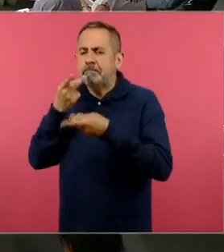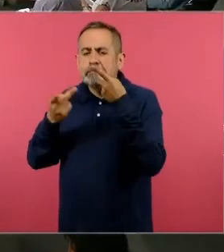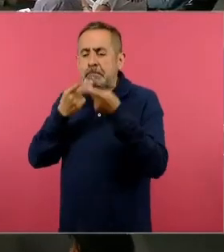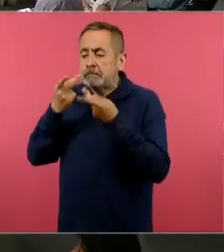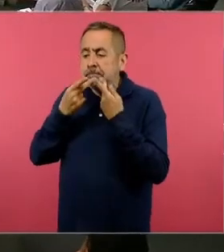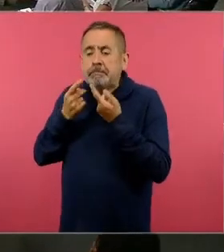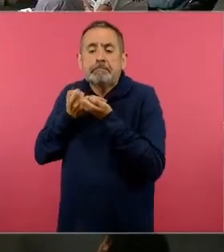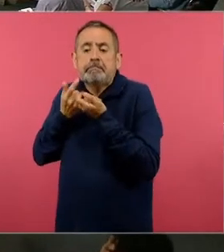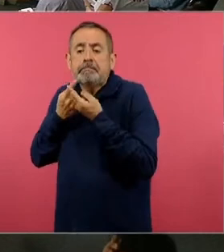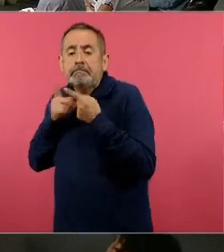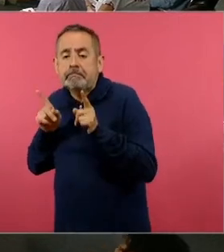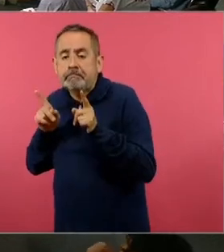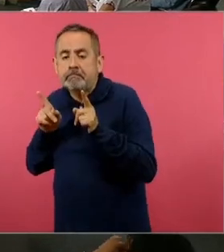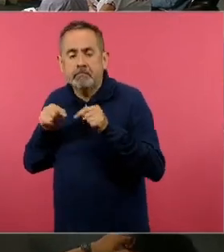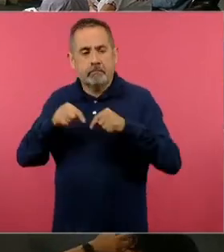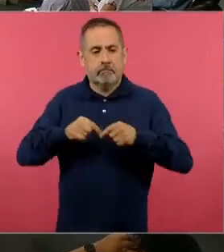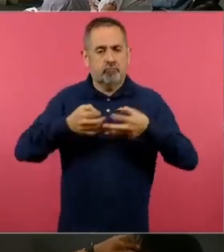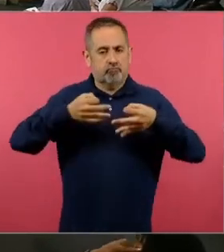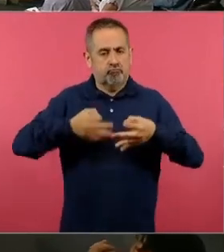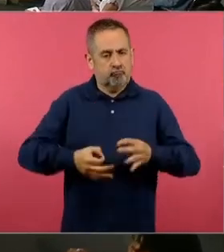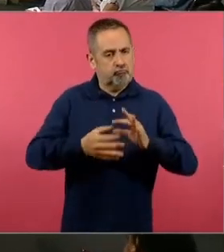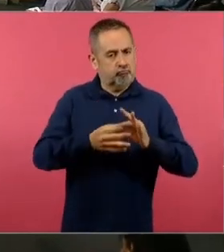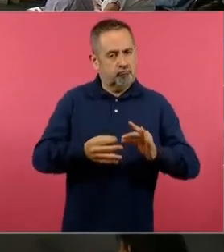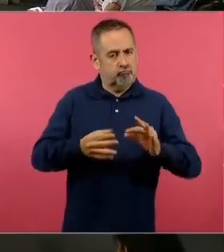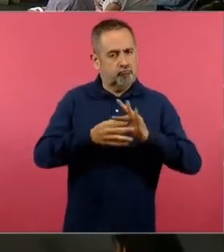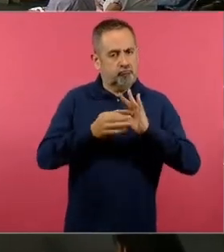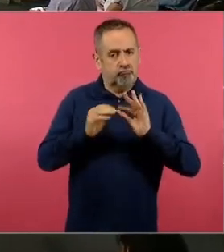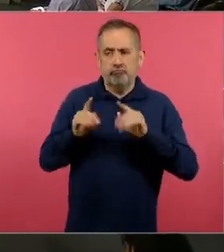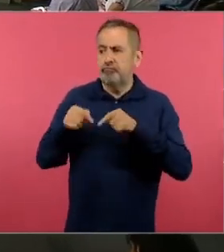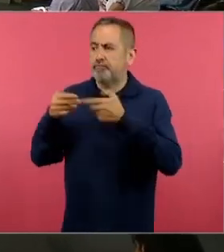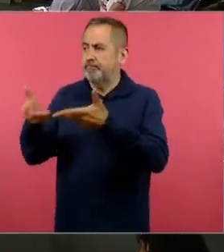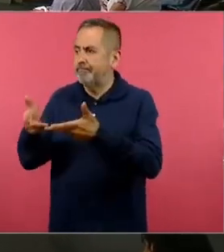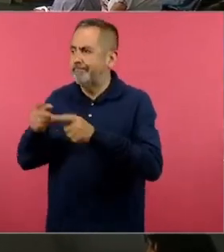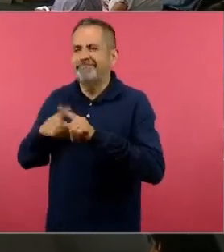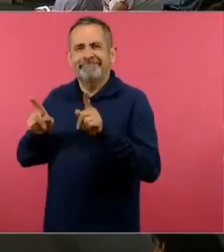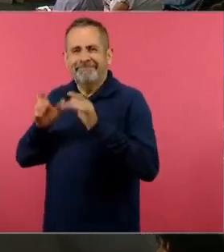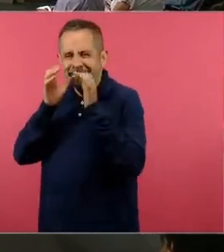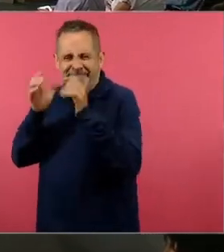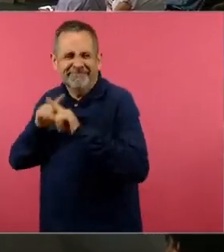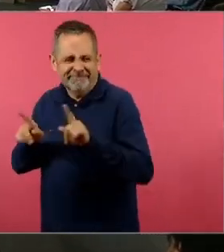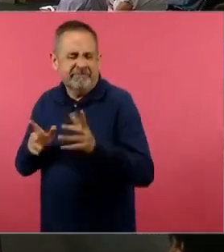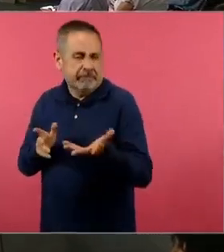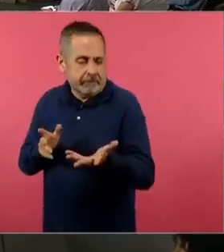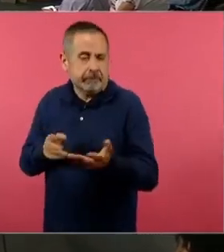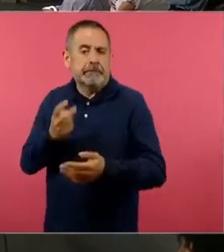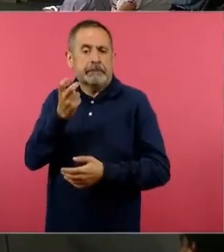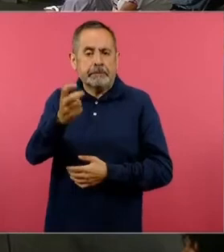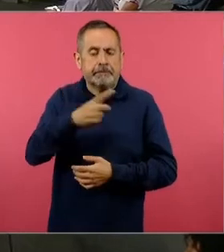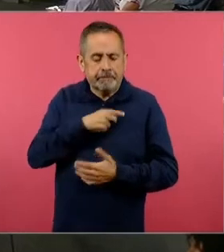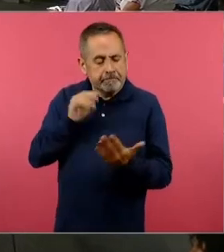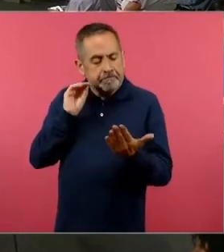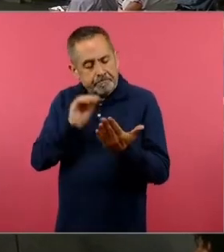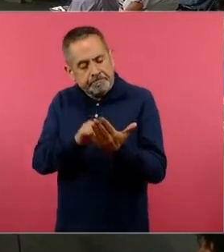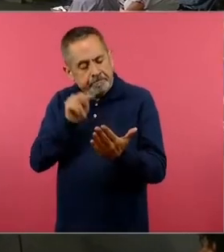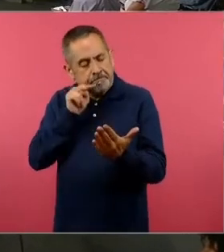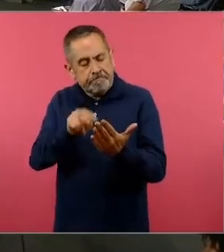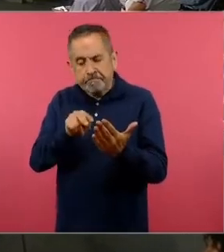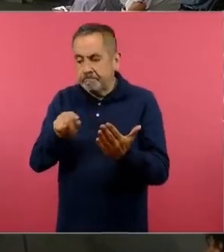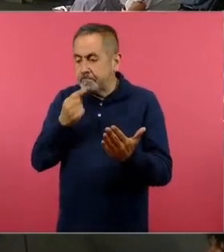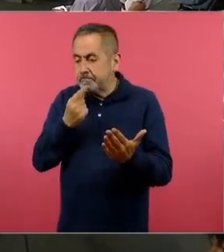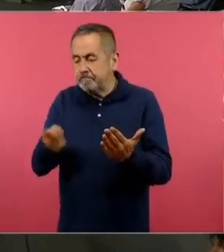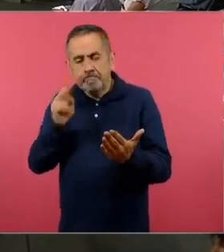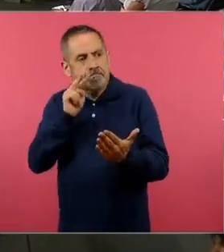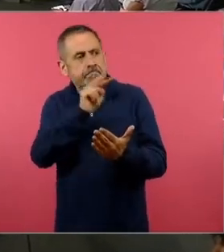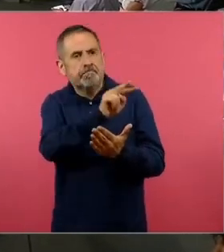nuestra forma de hablar es diferente, su contexto es distinto y entonces eso también implica actualizar las